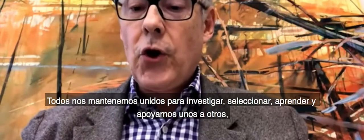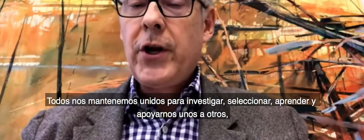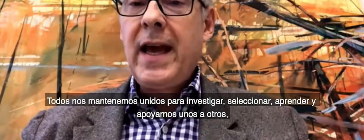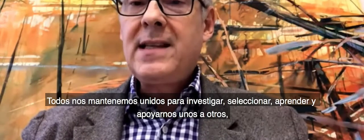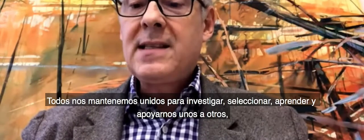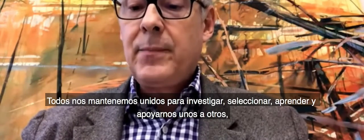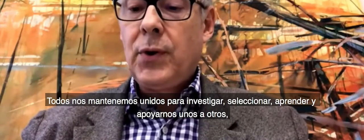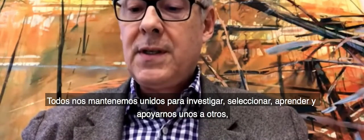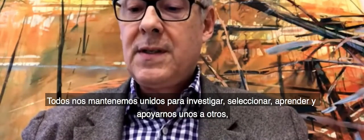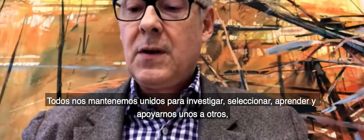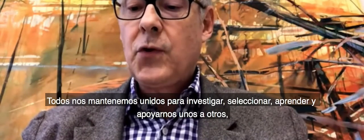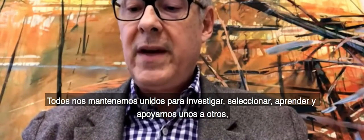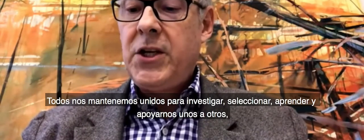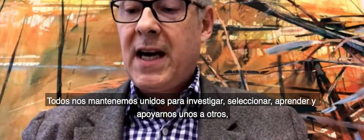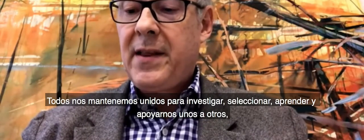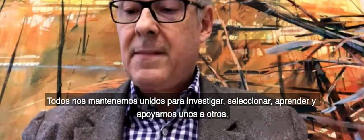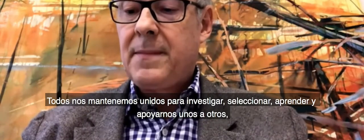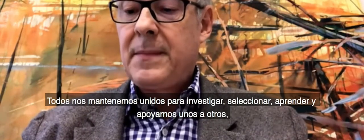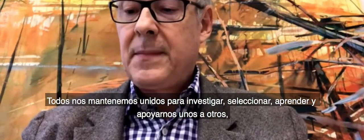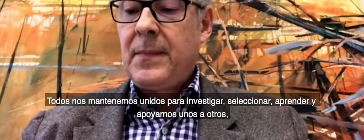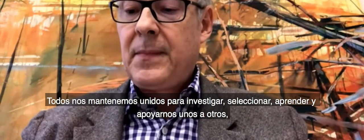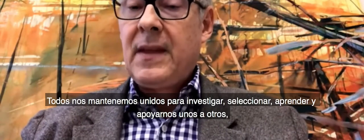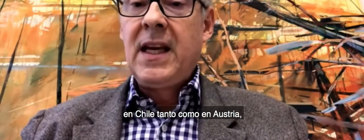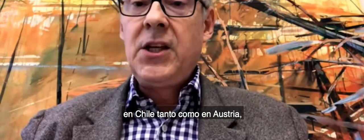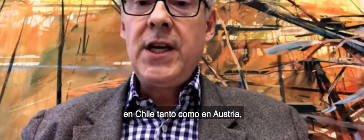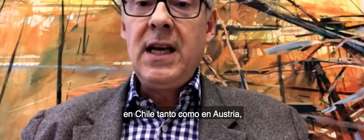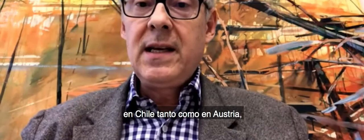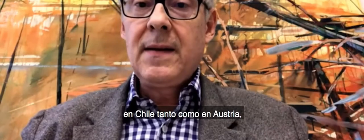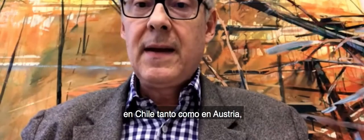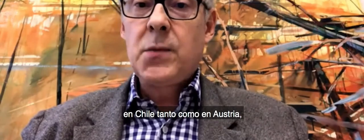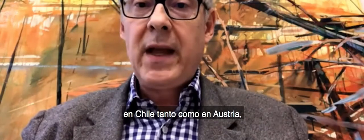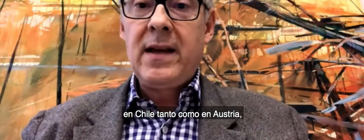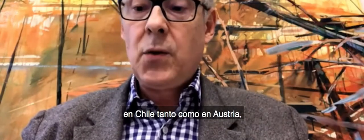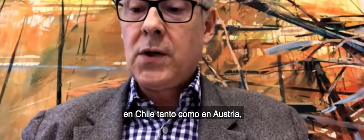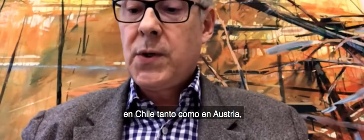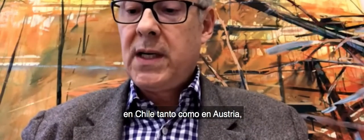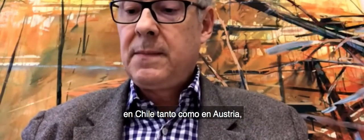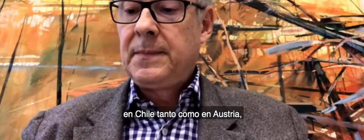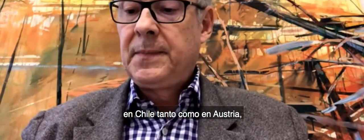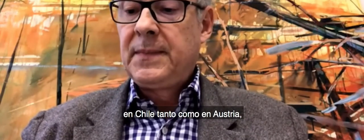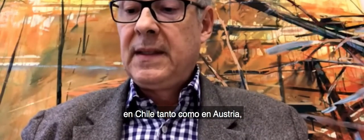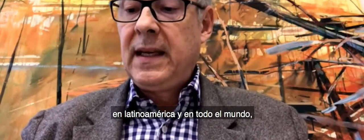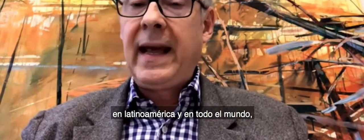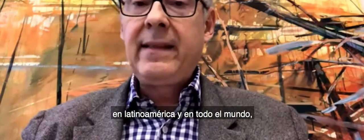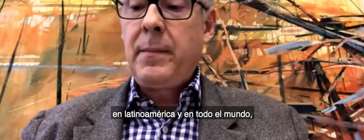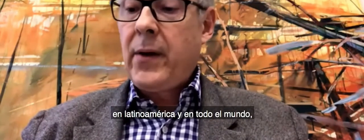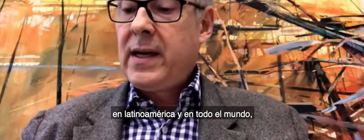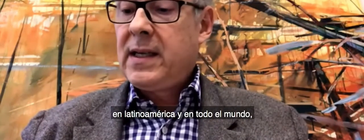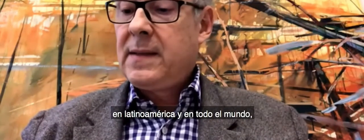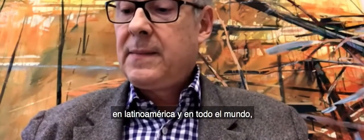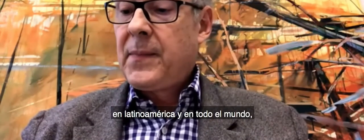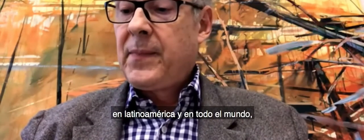learn and support from each other in Chile as well as in Austria, in Latin